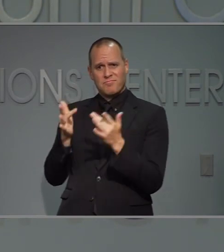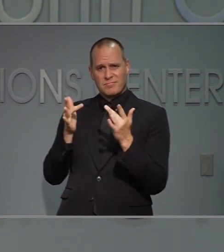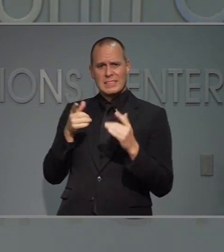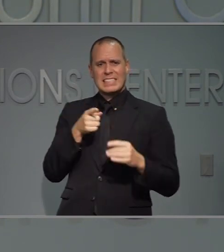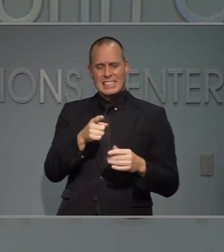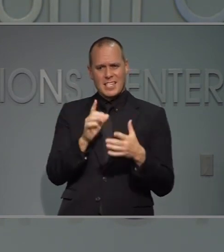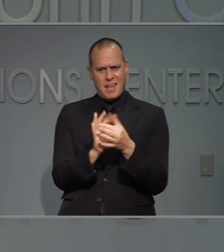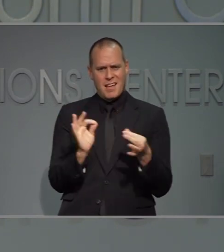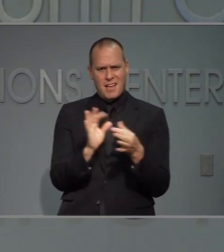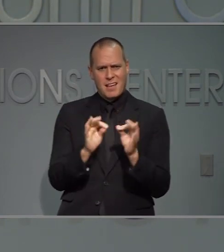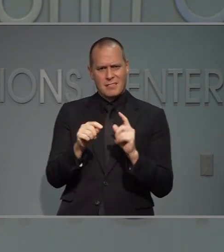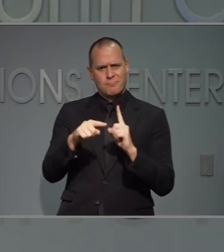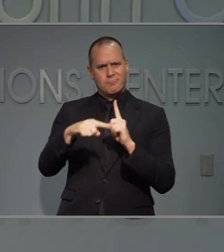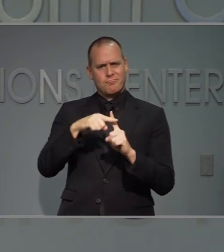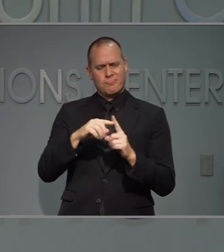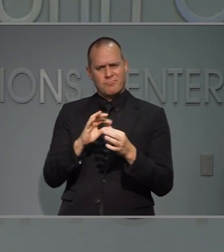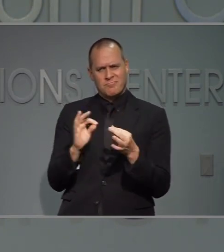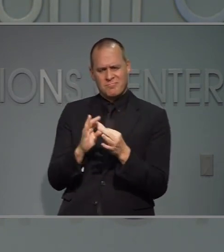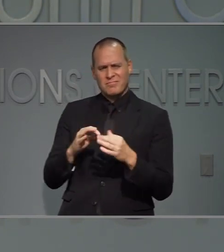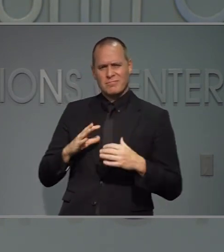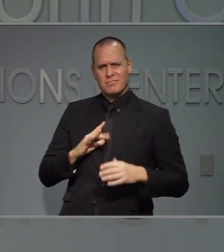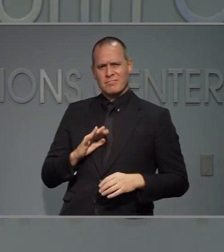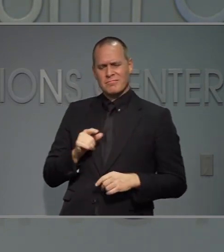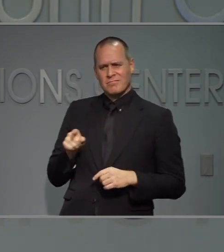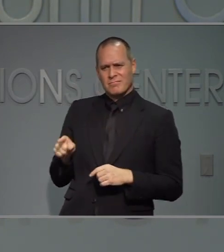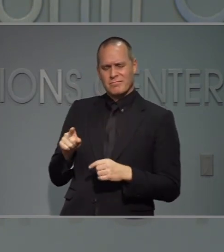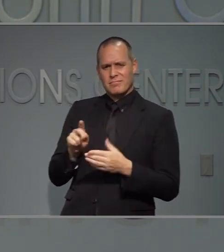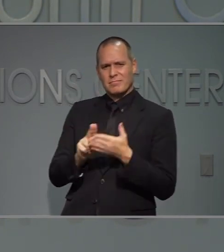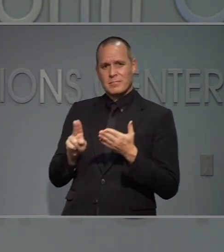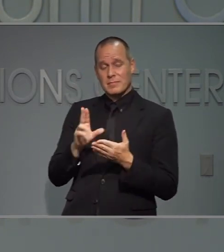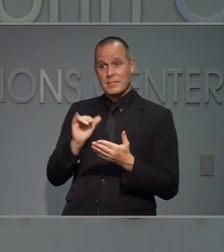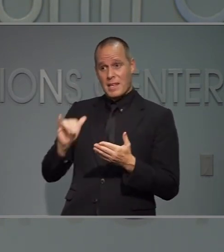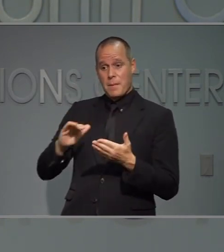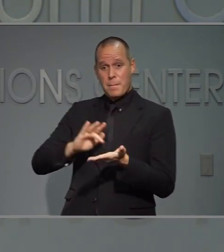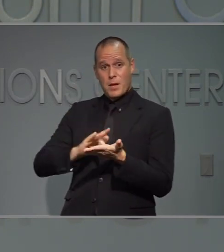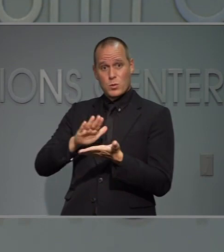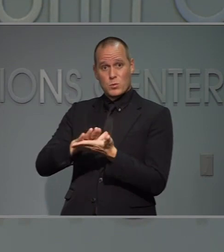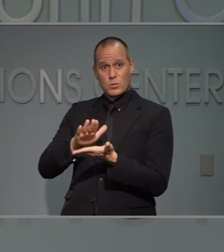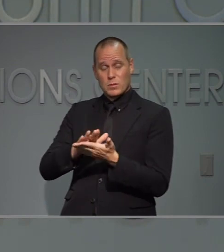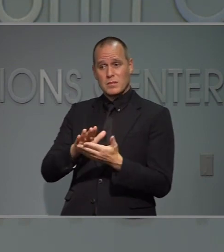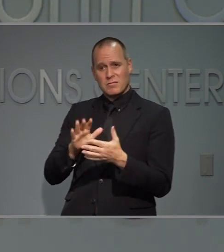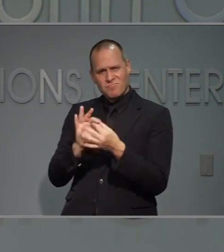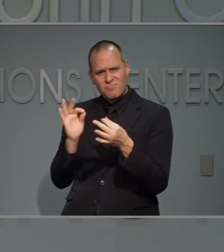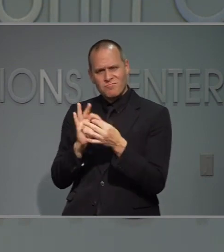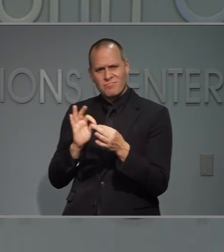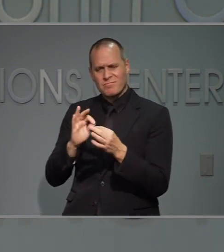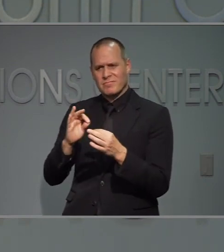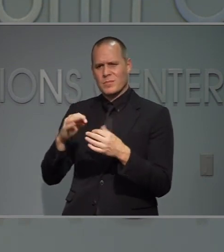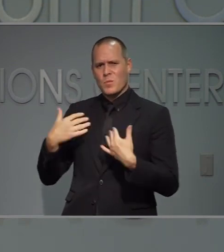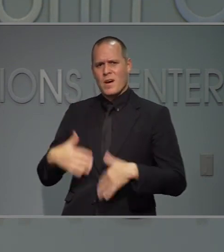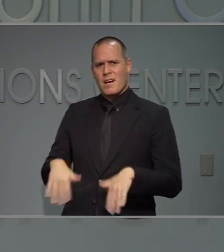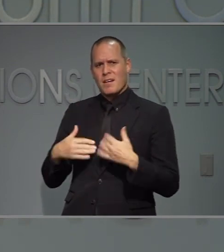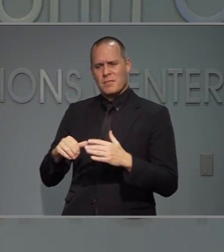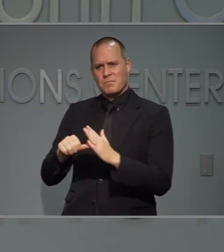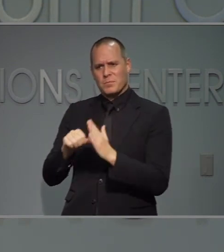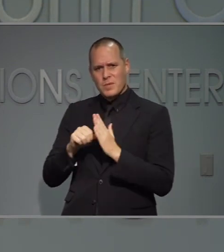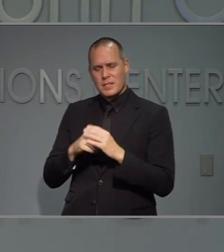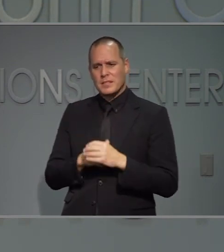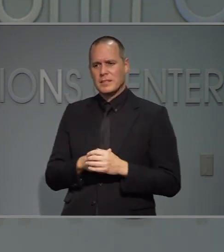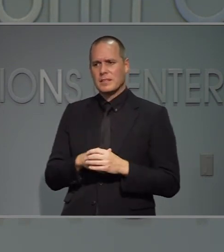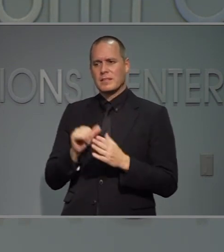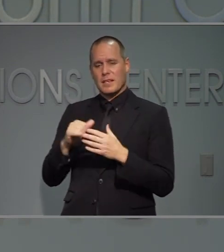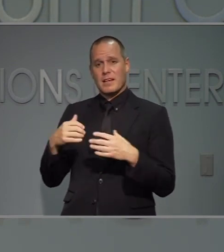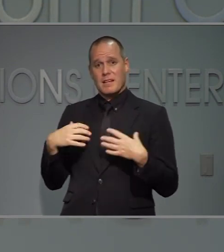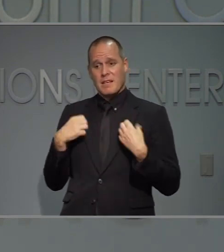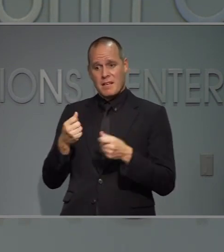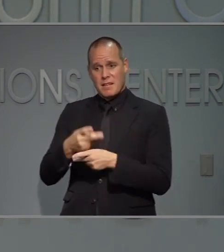Carolina y sabía que era la joya del este de Carolina del Norte, la importancia de la Facultad de Medicina